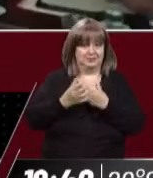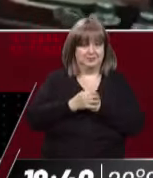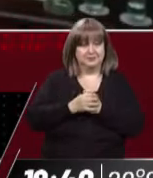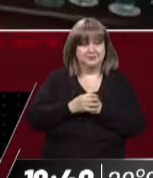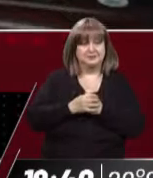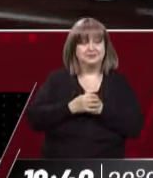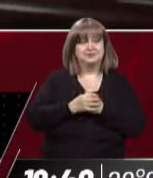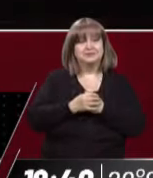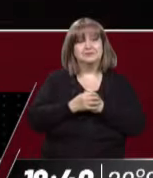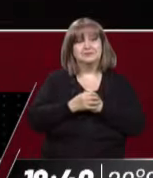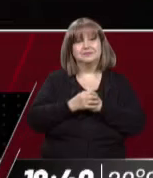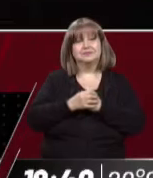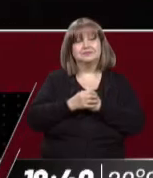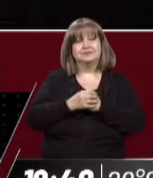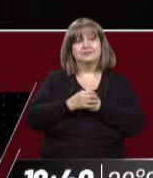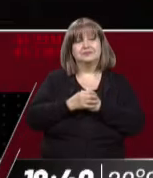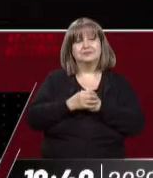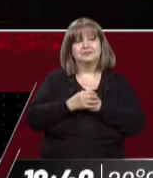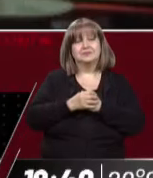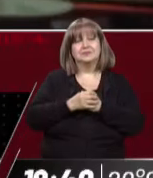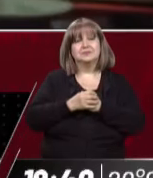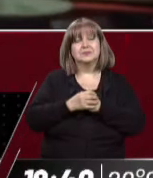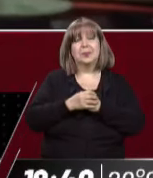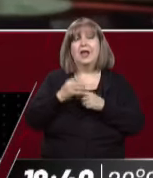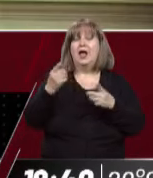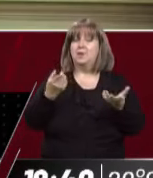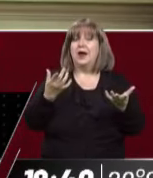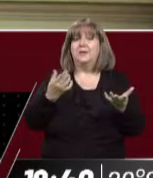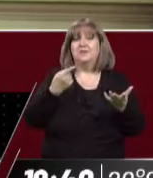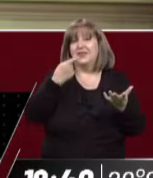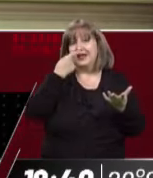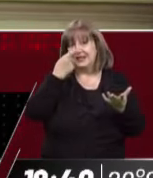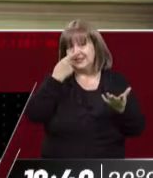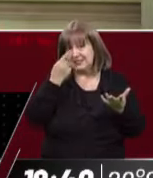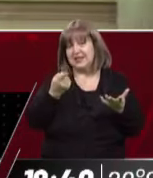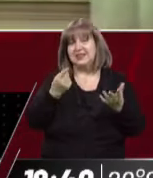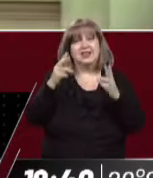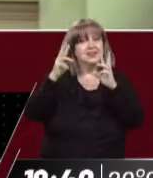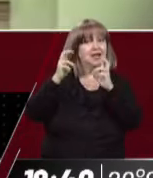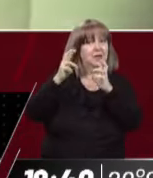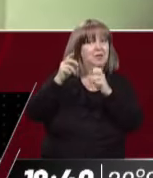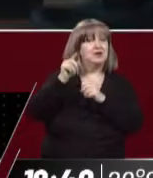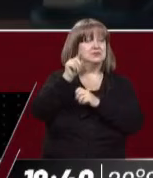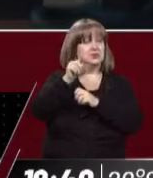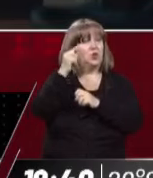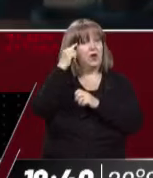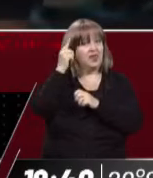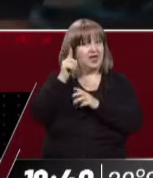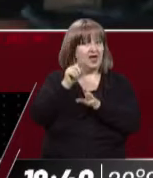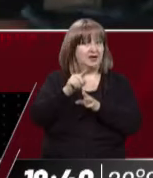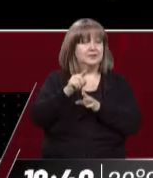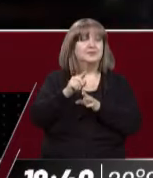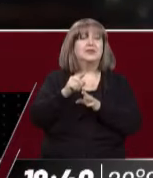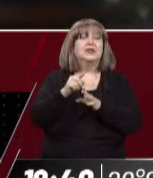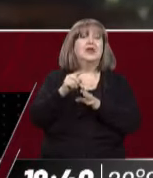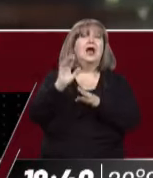alguien reconocido, ¿no? Como sería este caso ahí. Ahora, es interesante, por lo menos, es una lectura que nadie había hecho, entendemos, la repetimos,